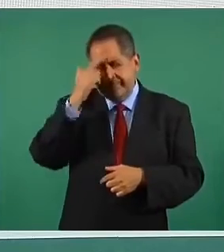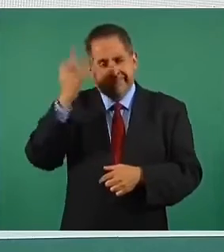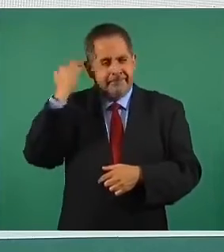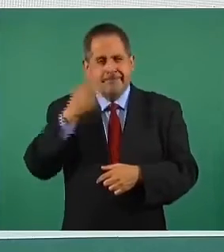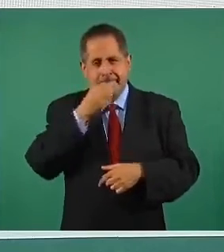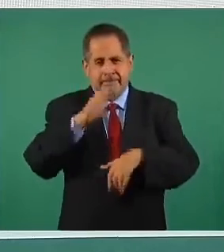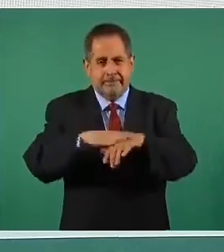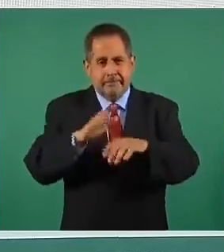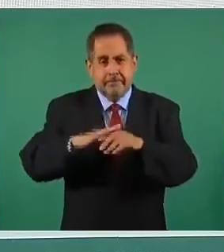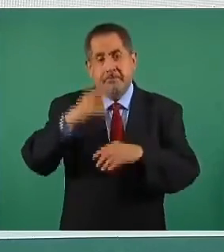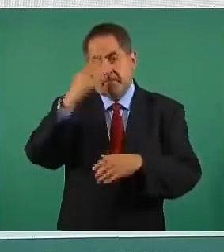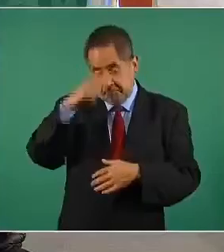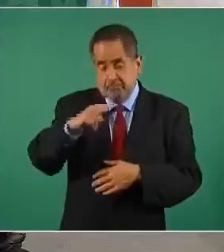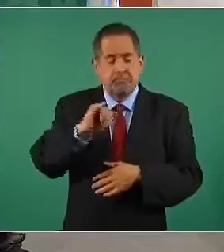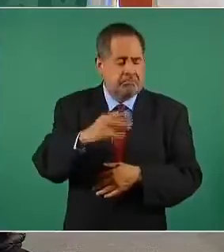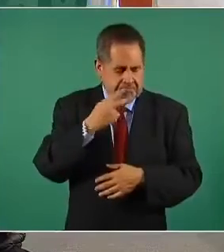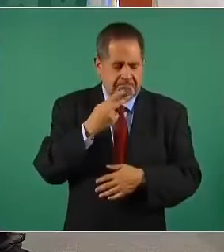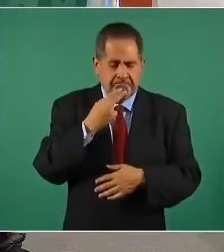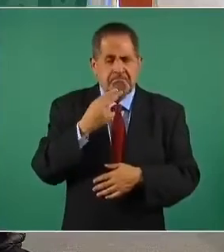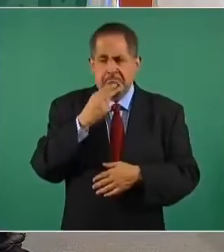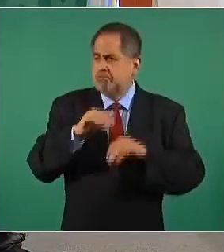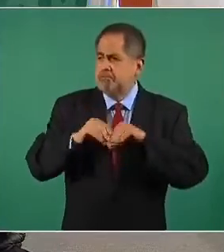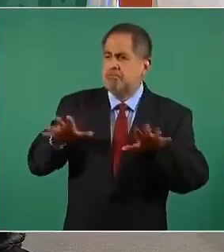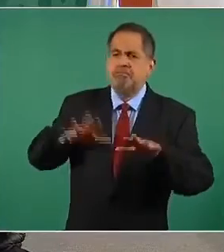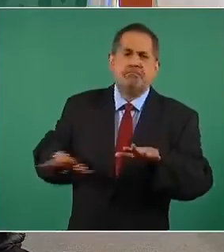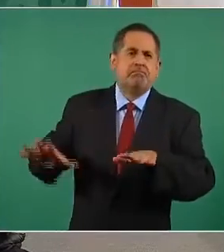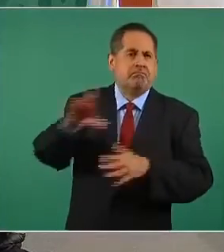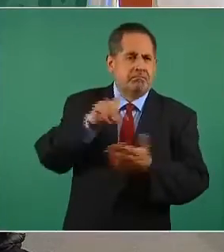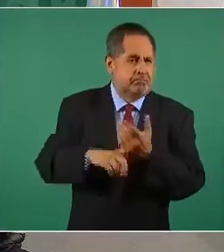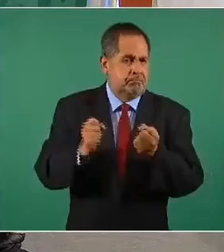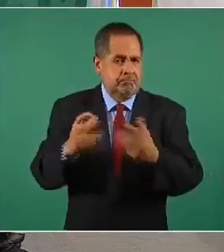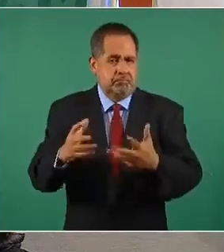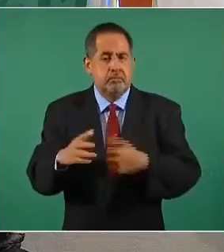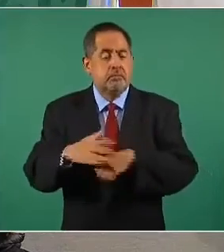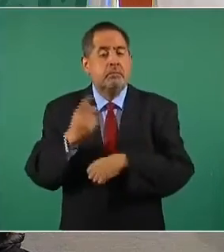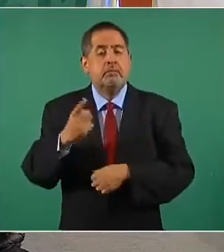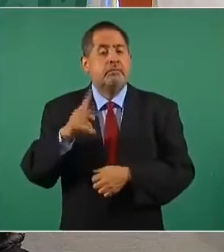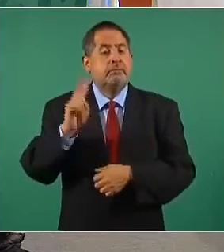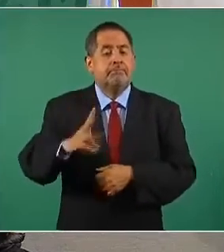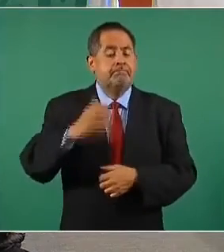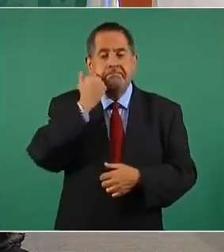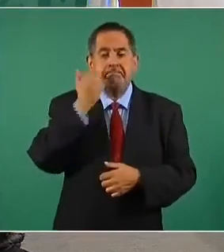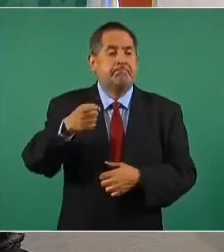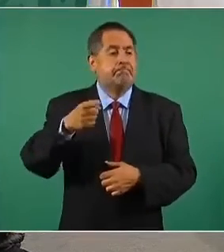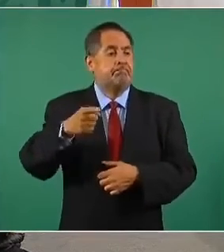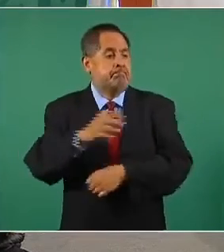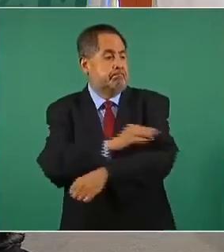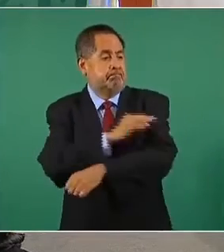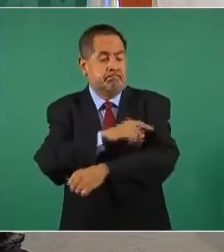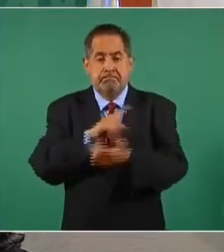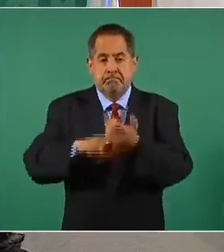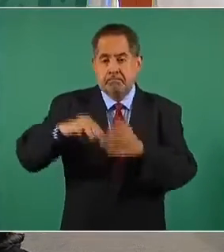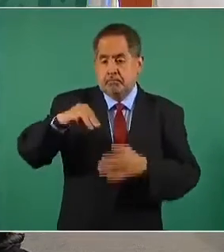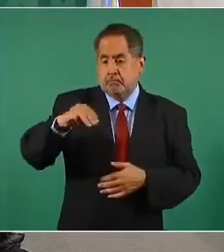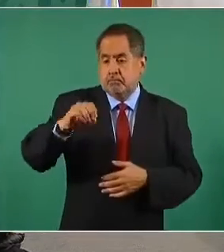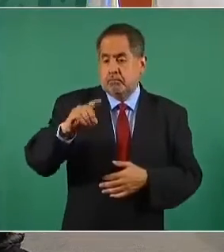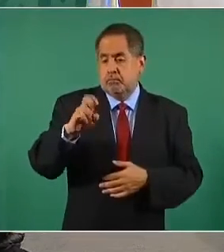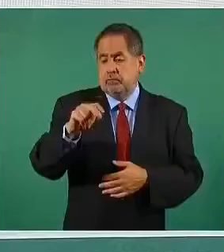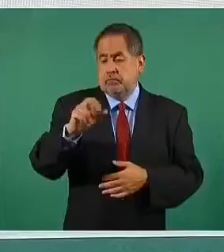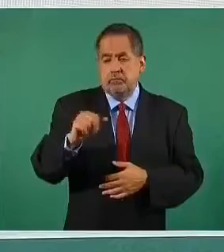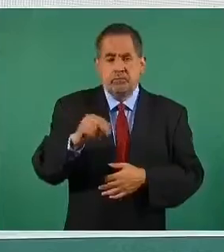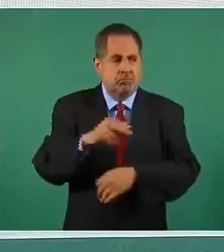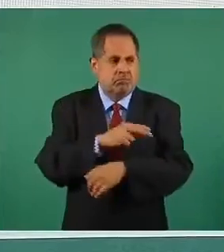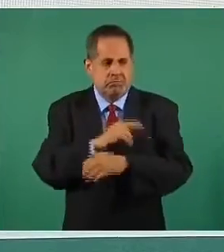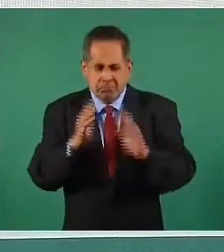en México se está usando de manera muy amplia, sino también porque nos interesa la vacuna moderna que es parecida o similar